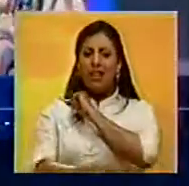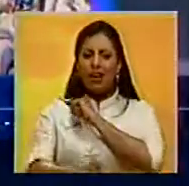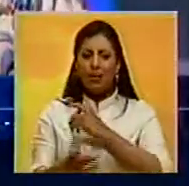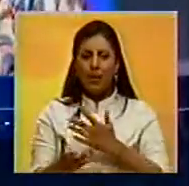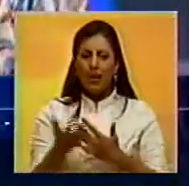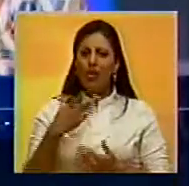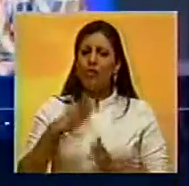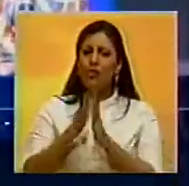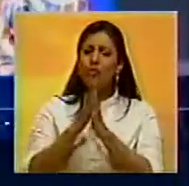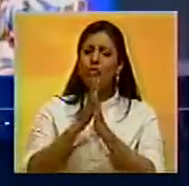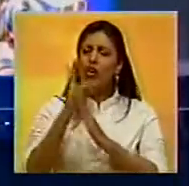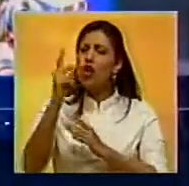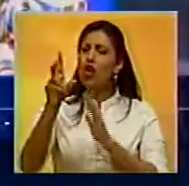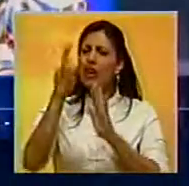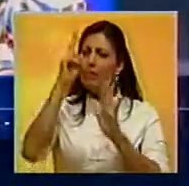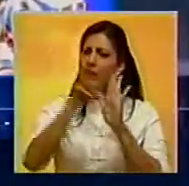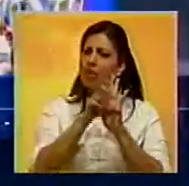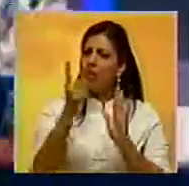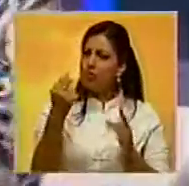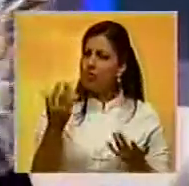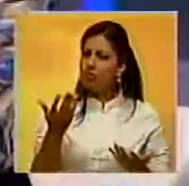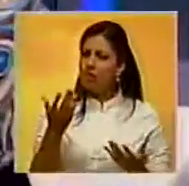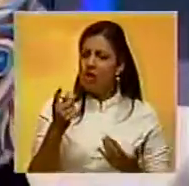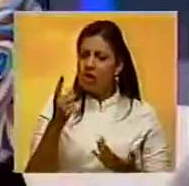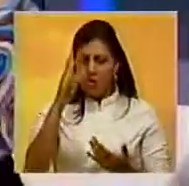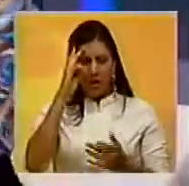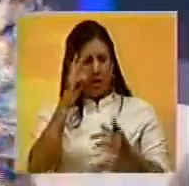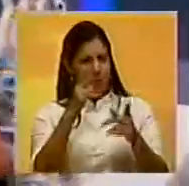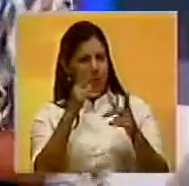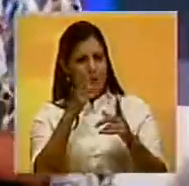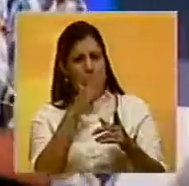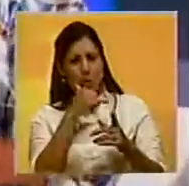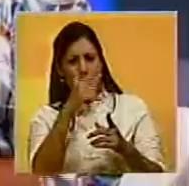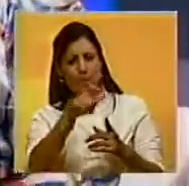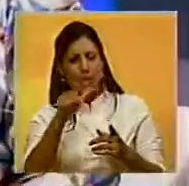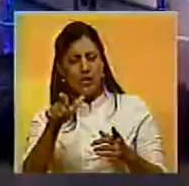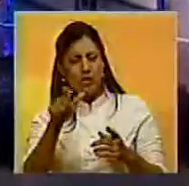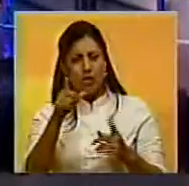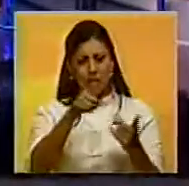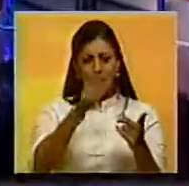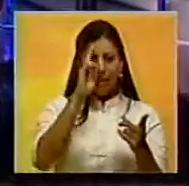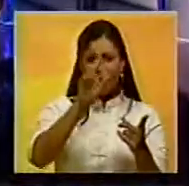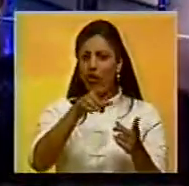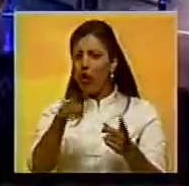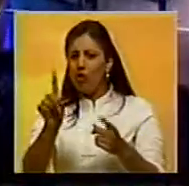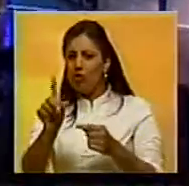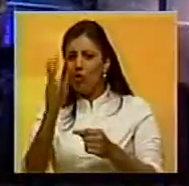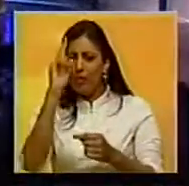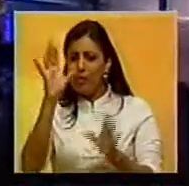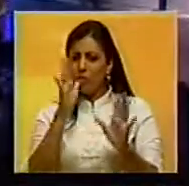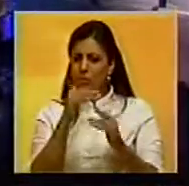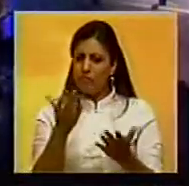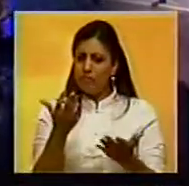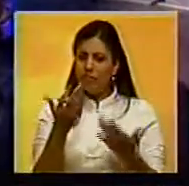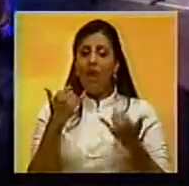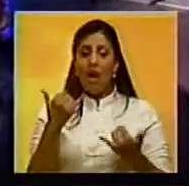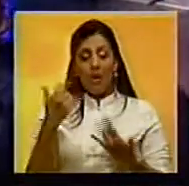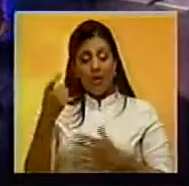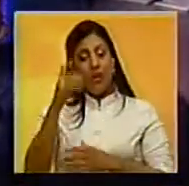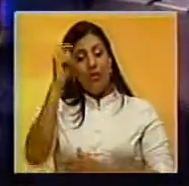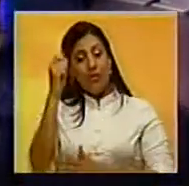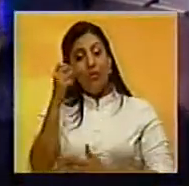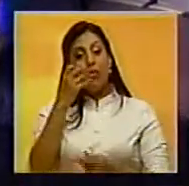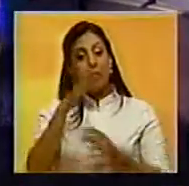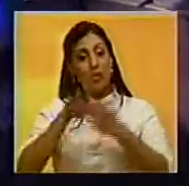¿Qué vamos a pedir? Que no se cumpla la ley. Que se respeten los derechos de unos venezolanos y no de otros. La diputada oficialista insistió que la